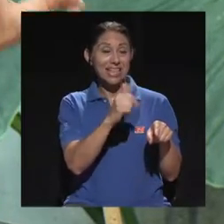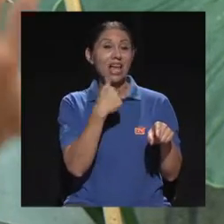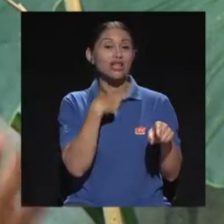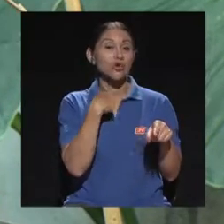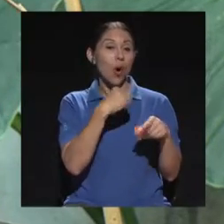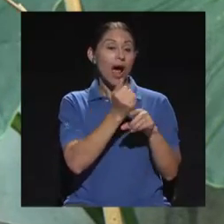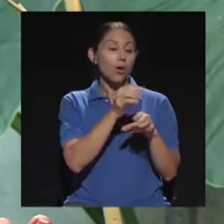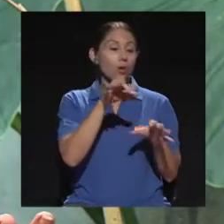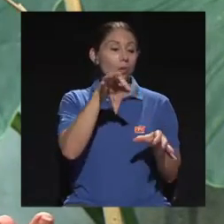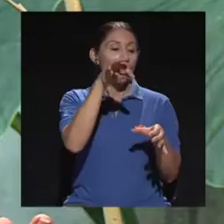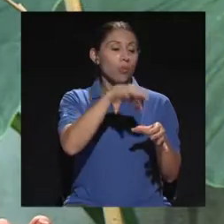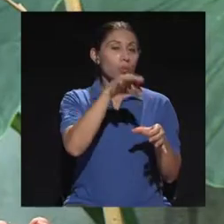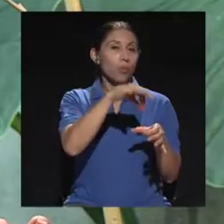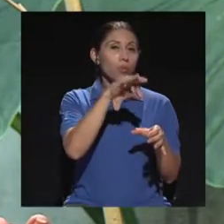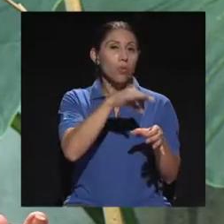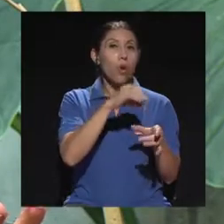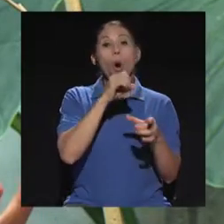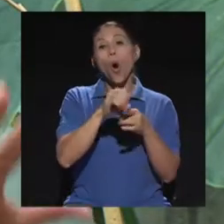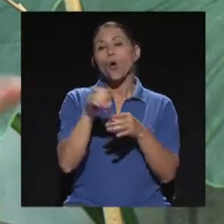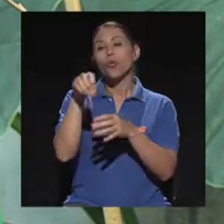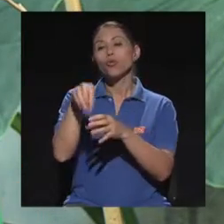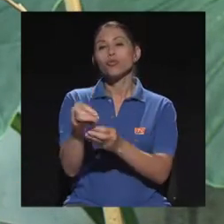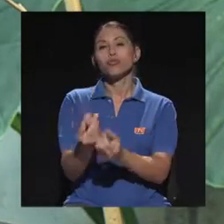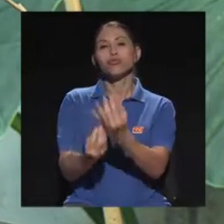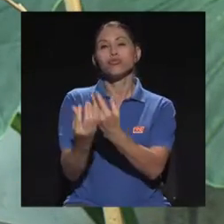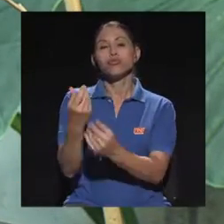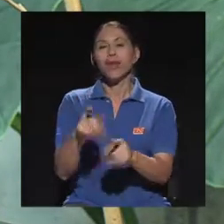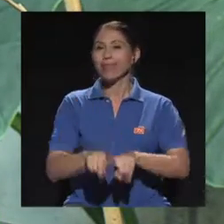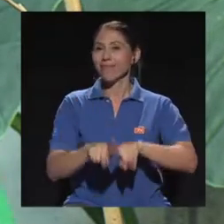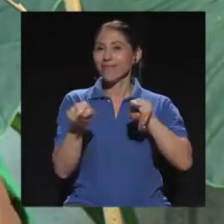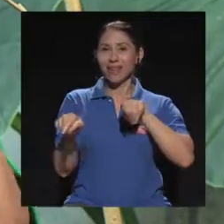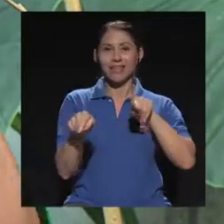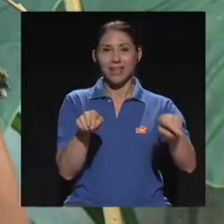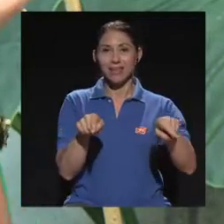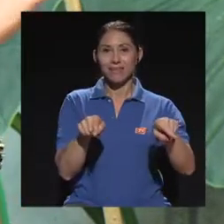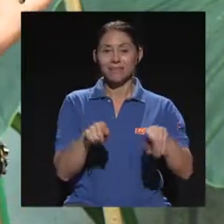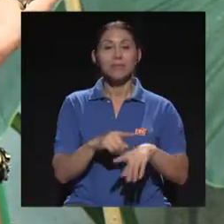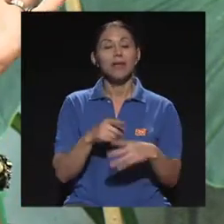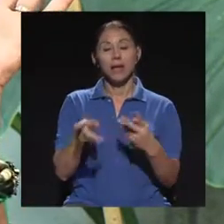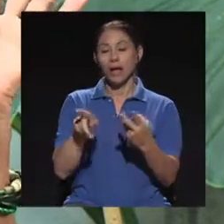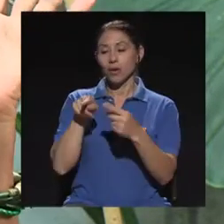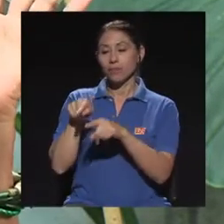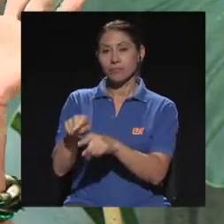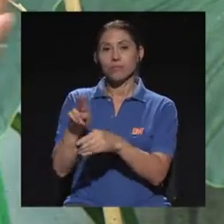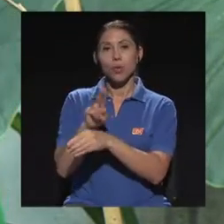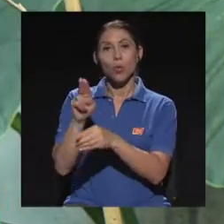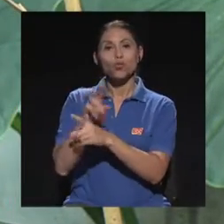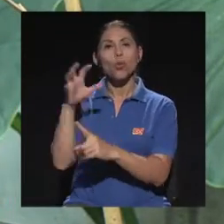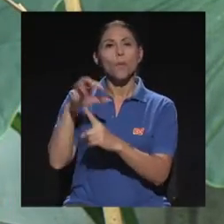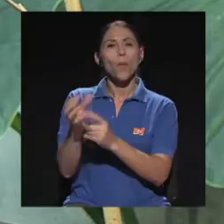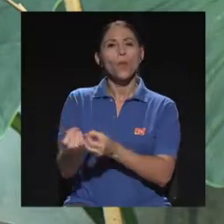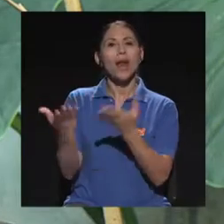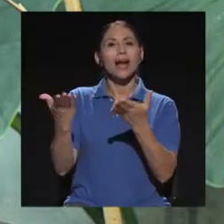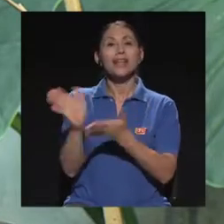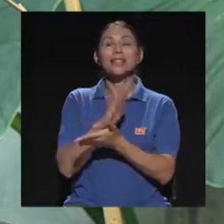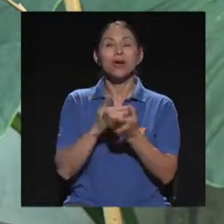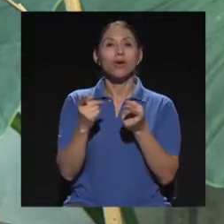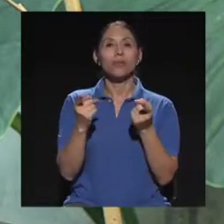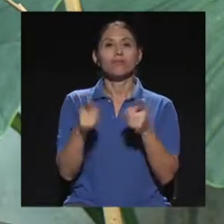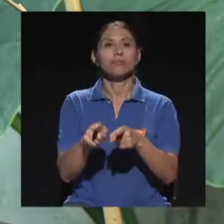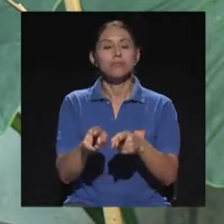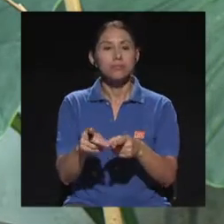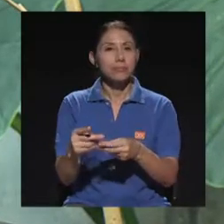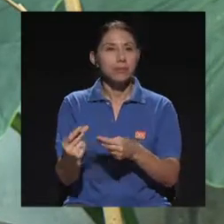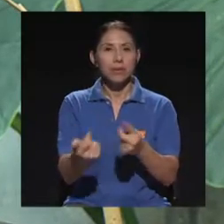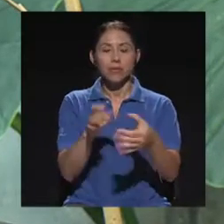que tiene que estar documentado, mientras que el uso popular es lo que sale así de un momento a otro, que es lo que nosotros llamamos las